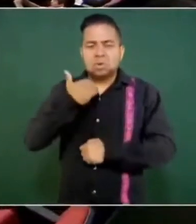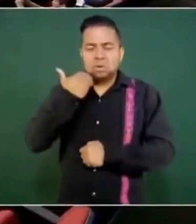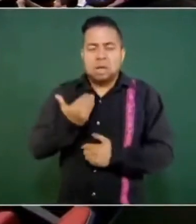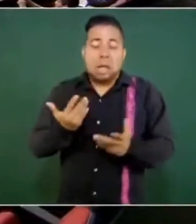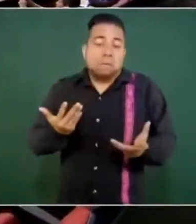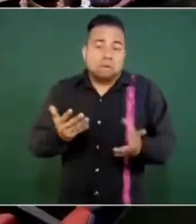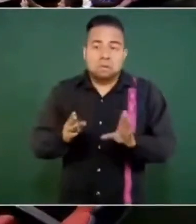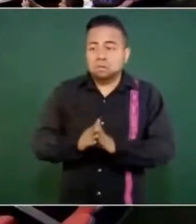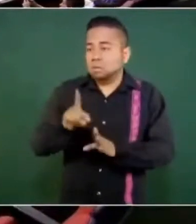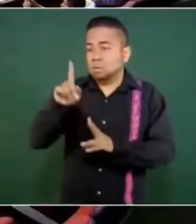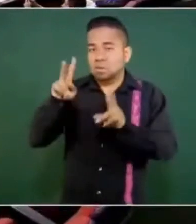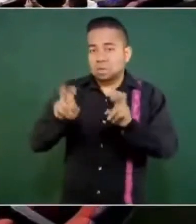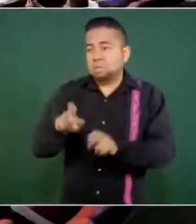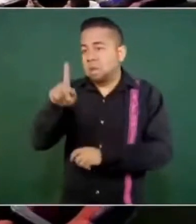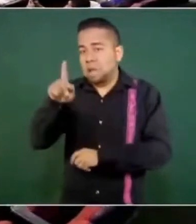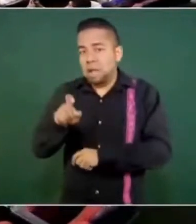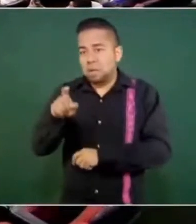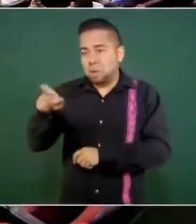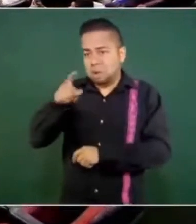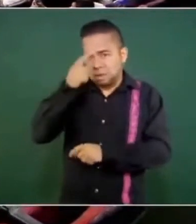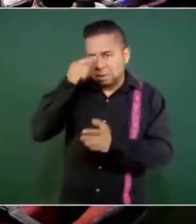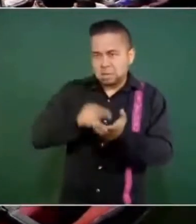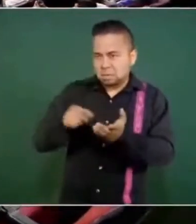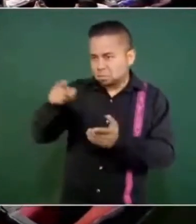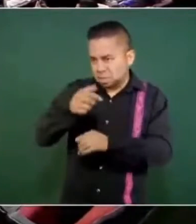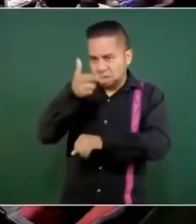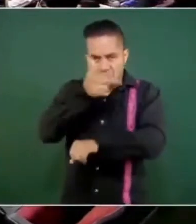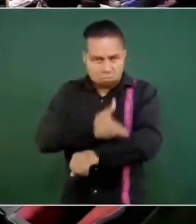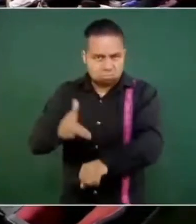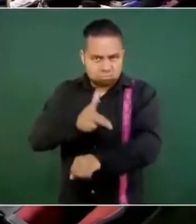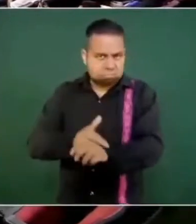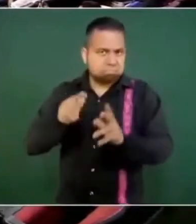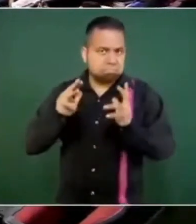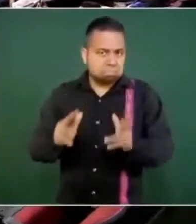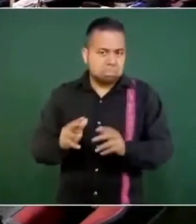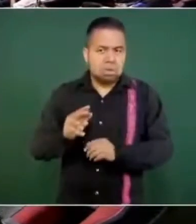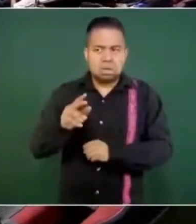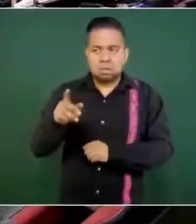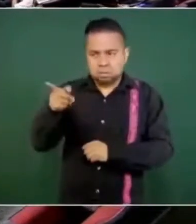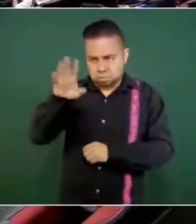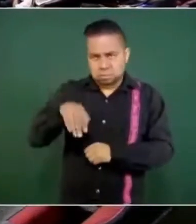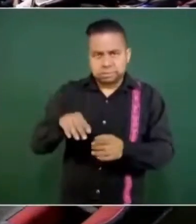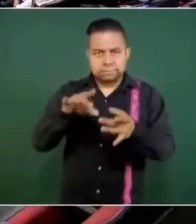con lo del agua. Ya ustedes lo estaban tratando, que si se puede explicar.